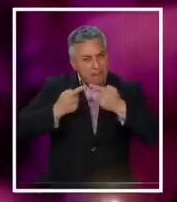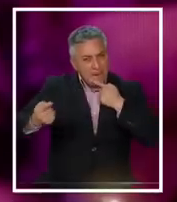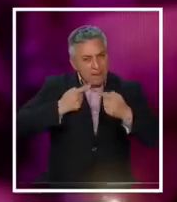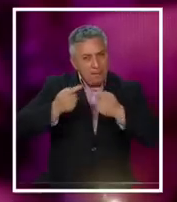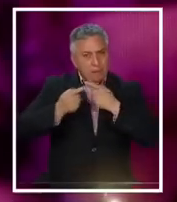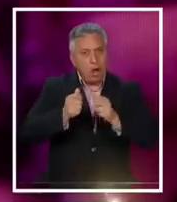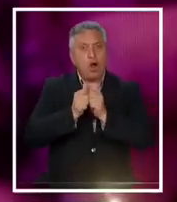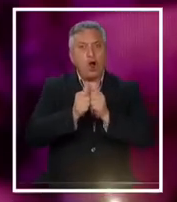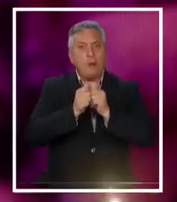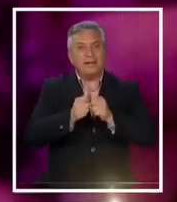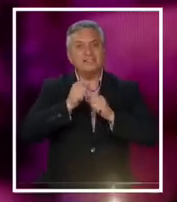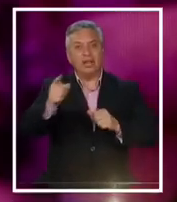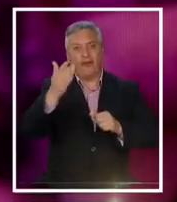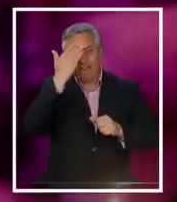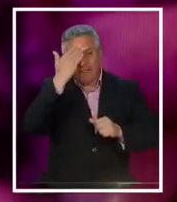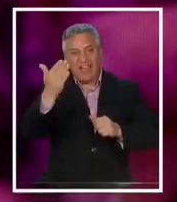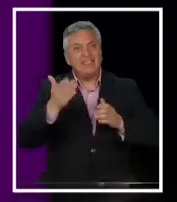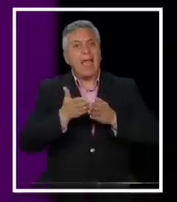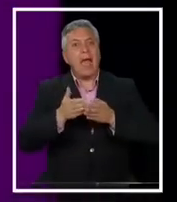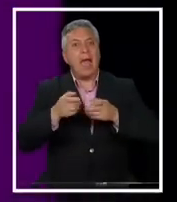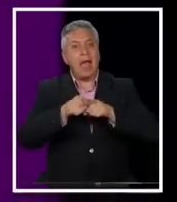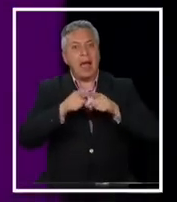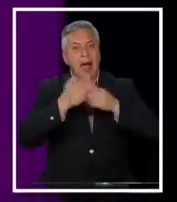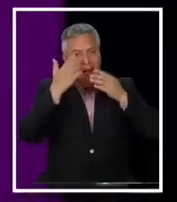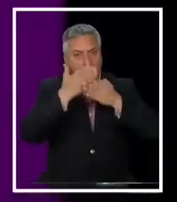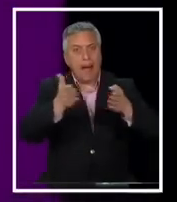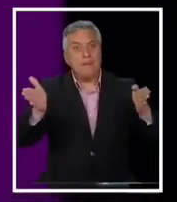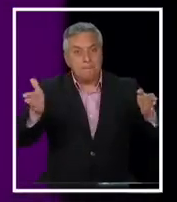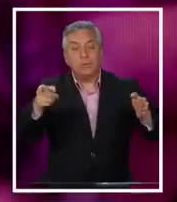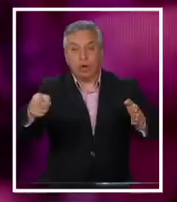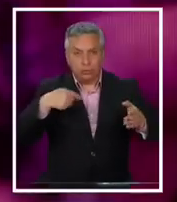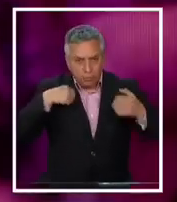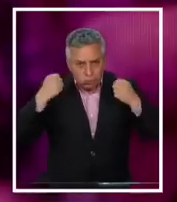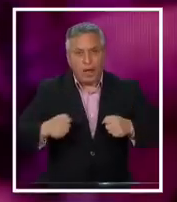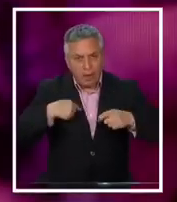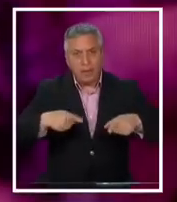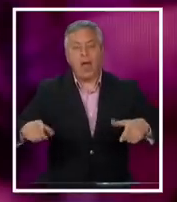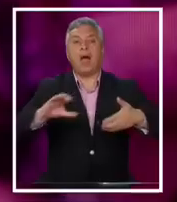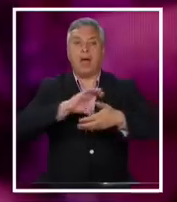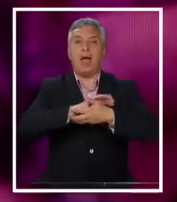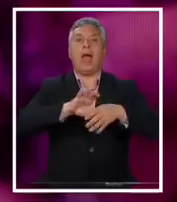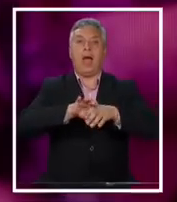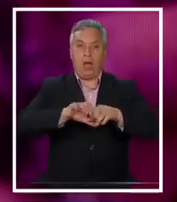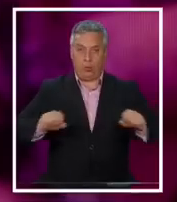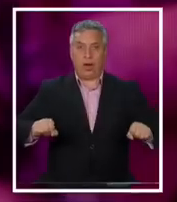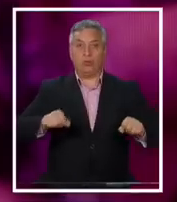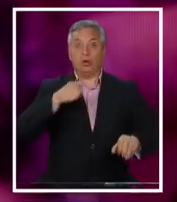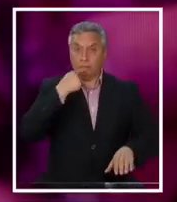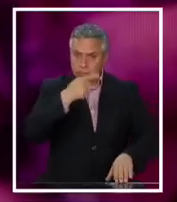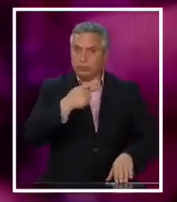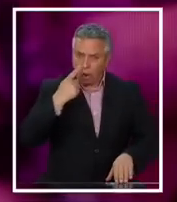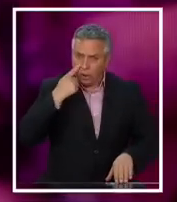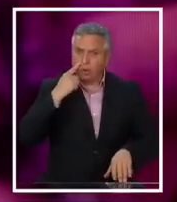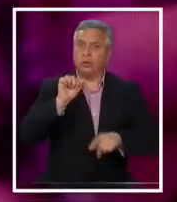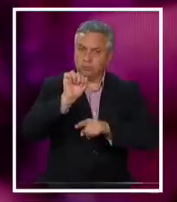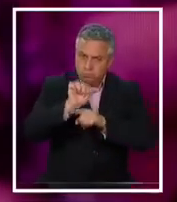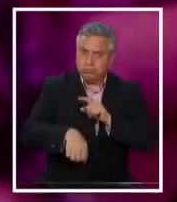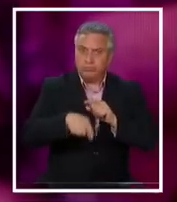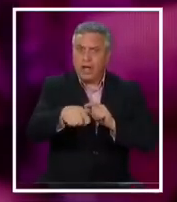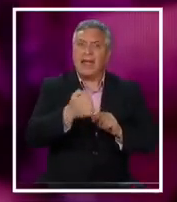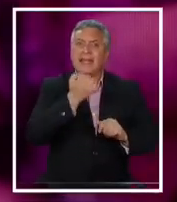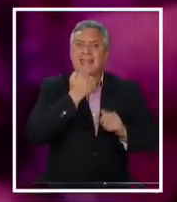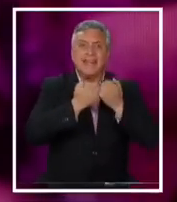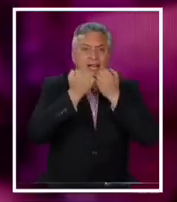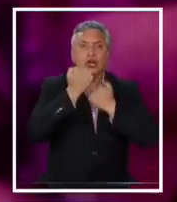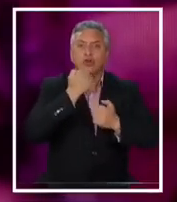compañeros del Frente Amplio, etc., para poder llegar al acuerdo, que según Jimena reconoce los errores que tendría esta